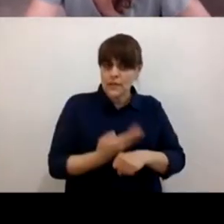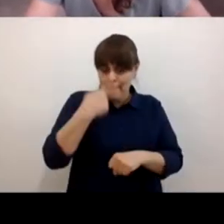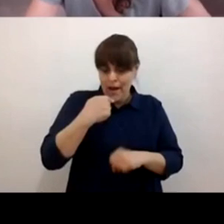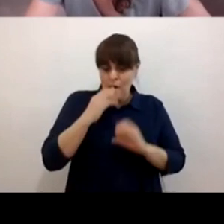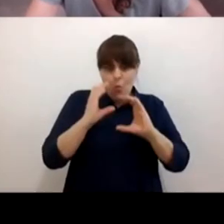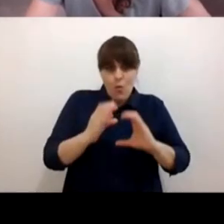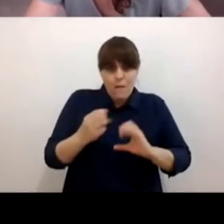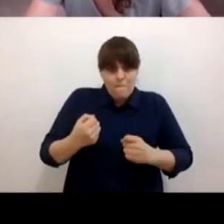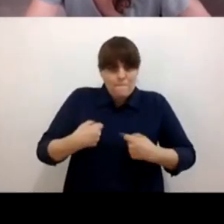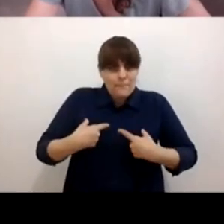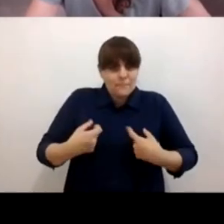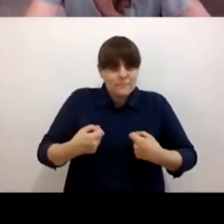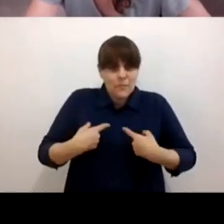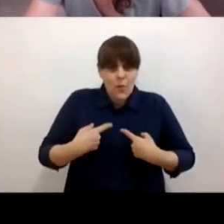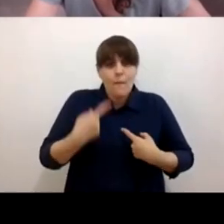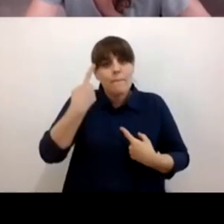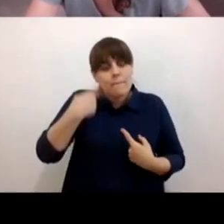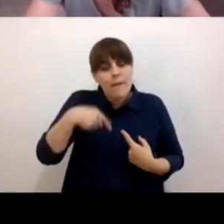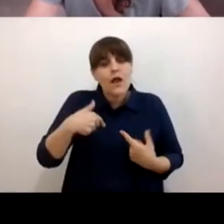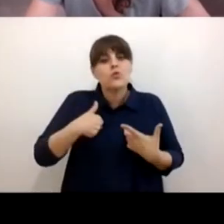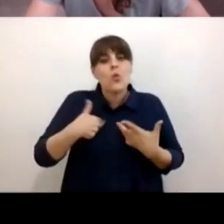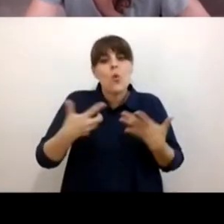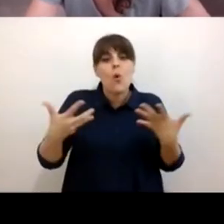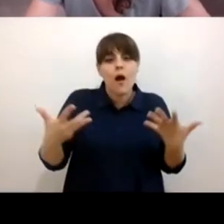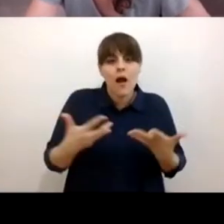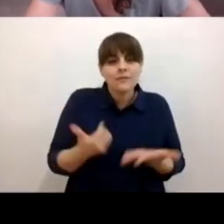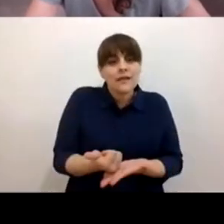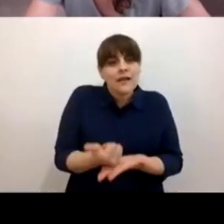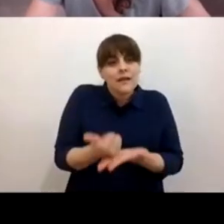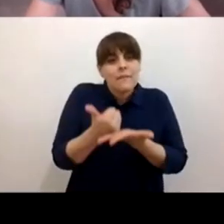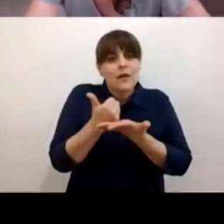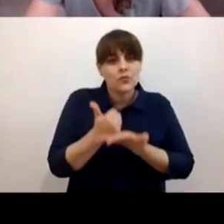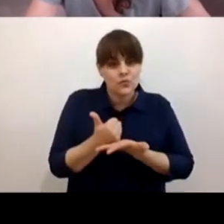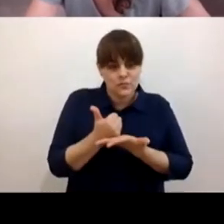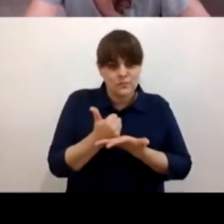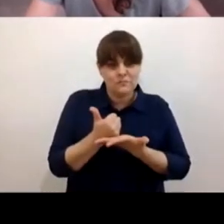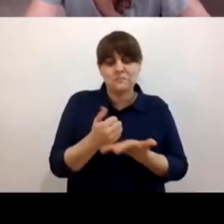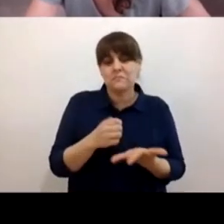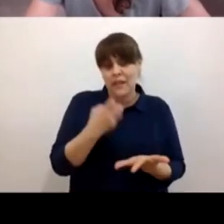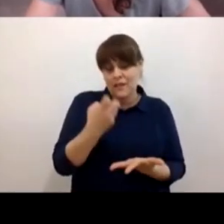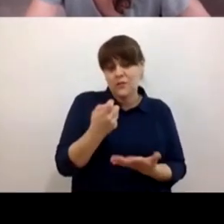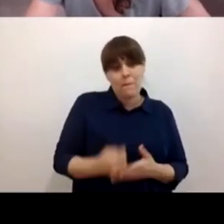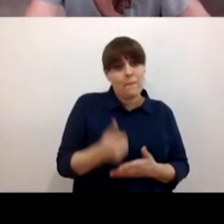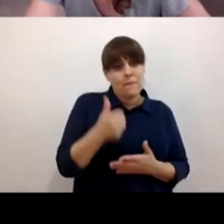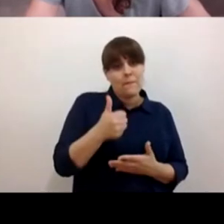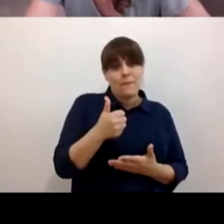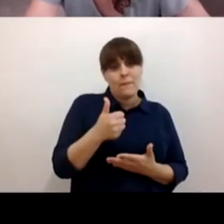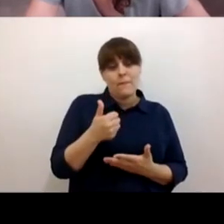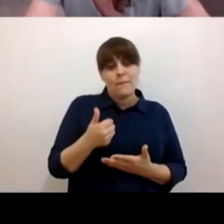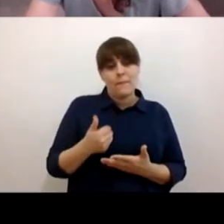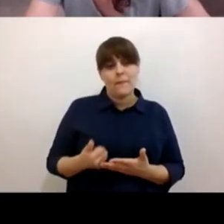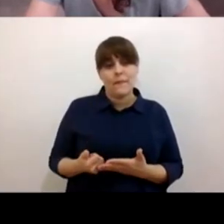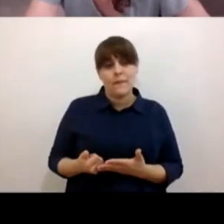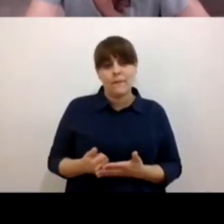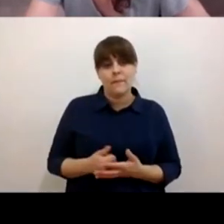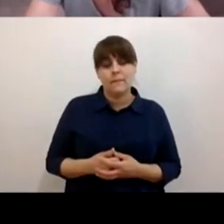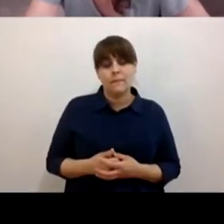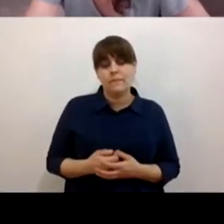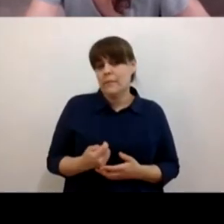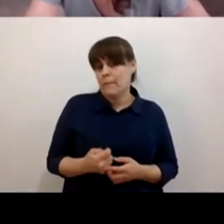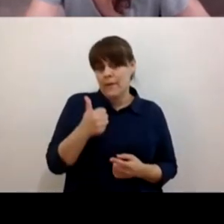y hagamos algo de nosotros para nosotros y entonces empezaría con ello nos toca este primer cuidado